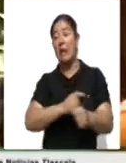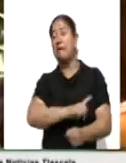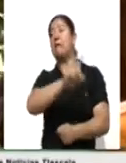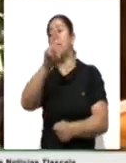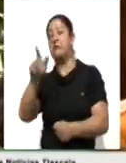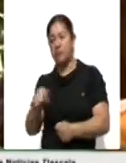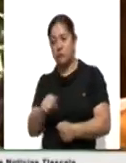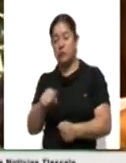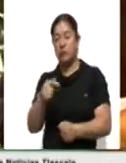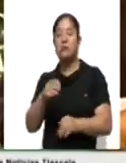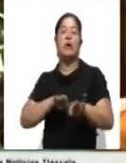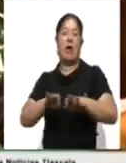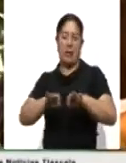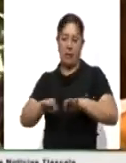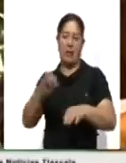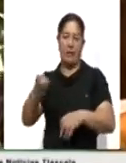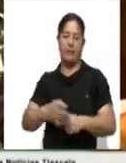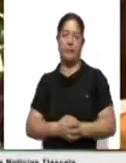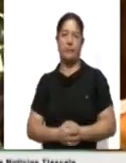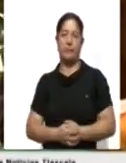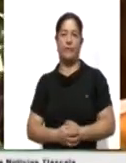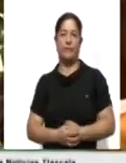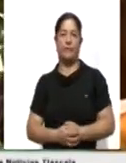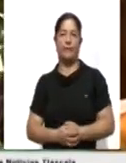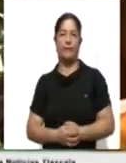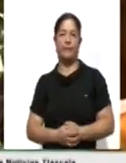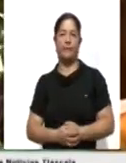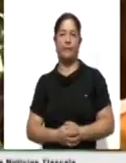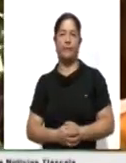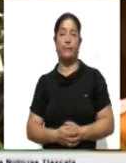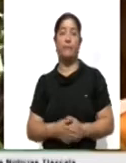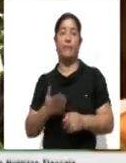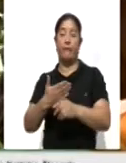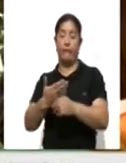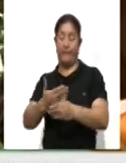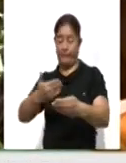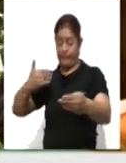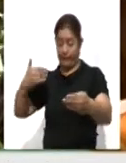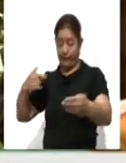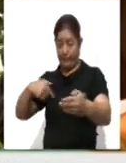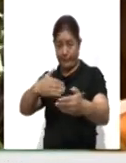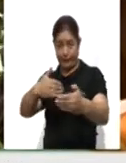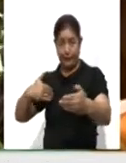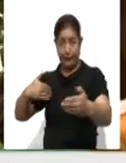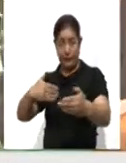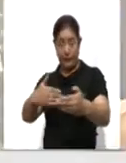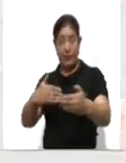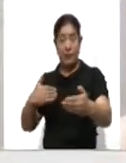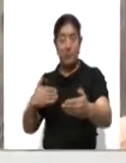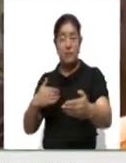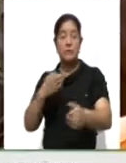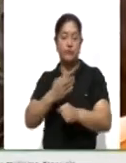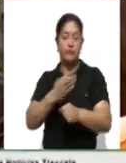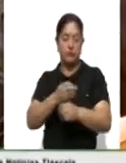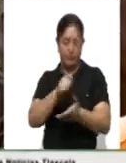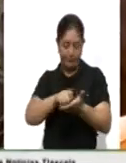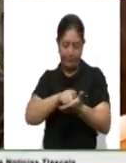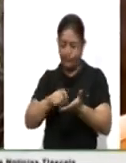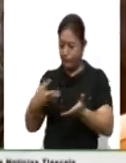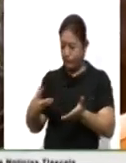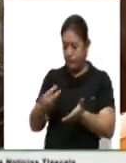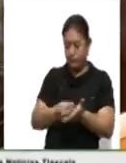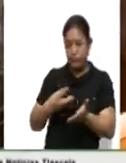con este fruto que es el libro que nos da a conocer ahora. Contiene